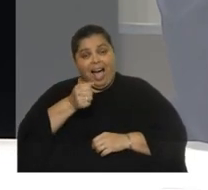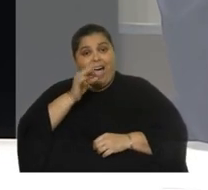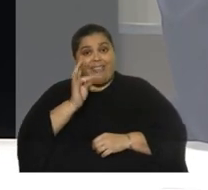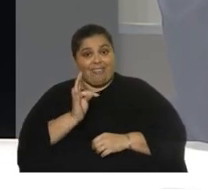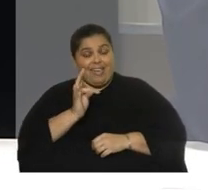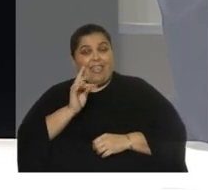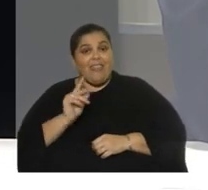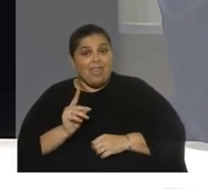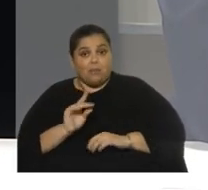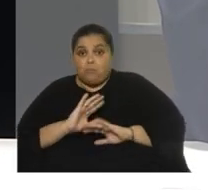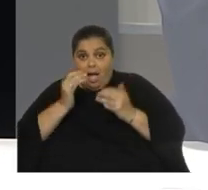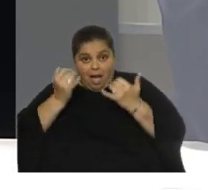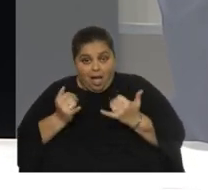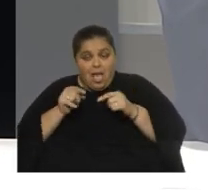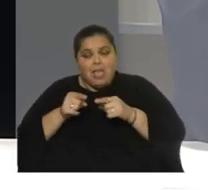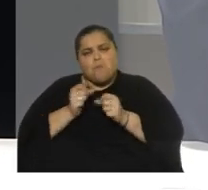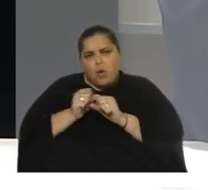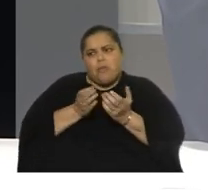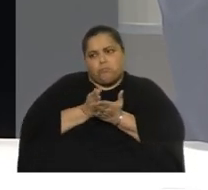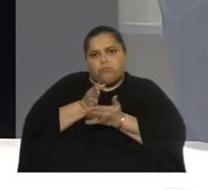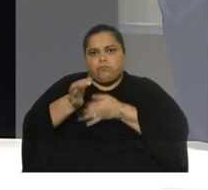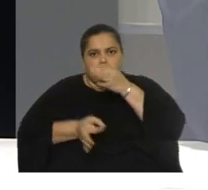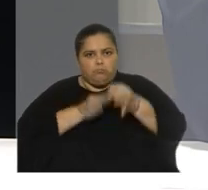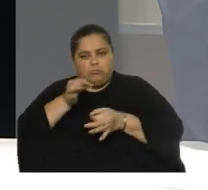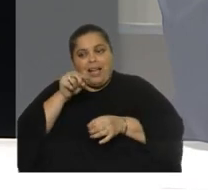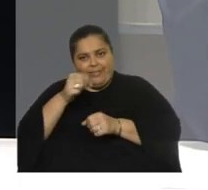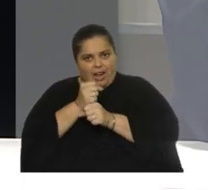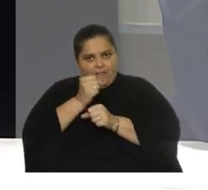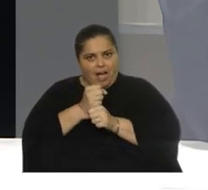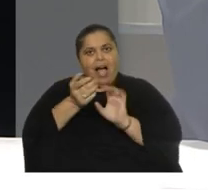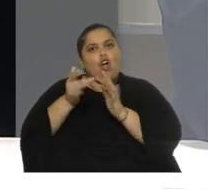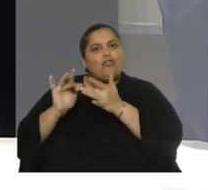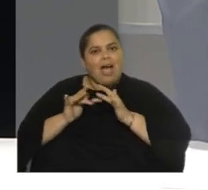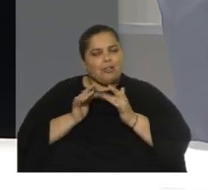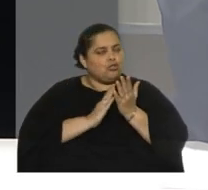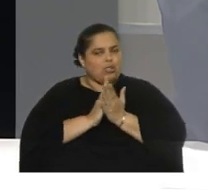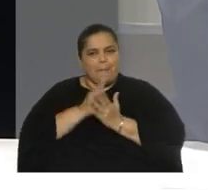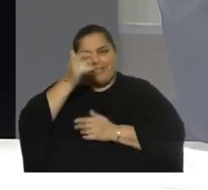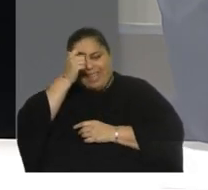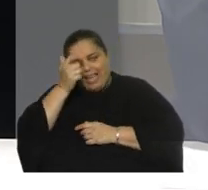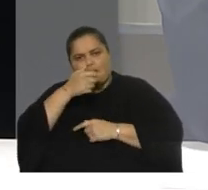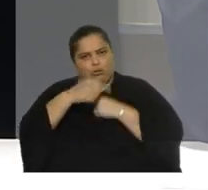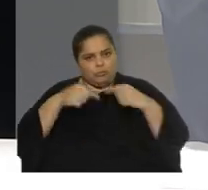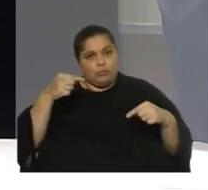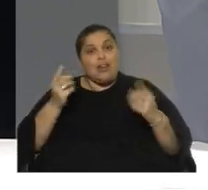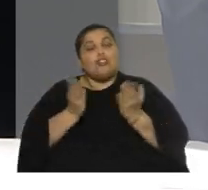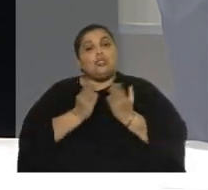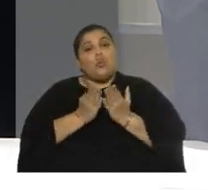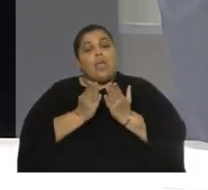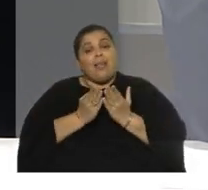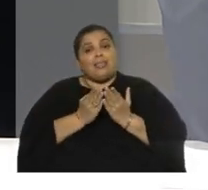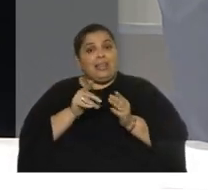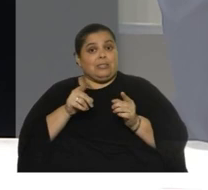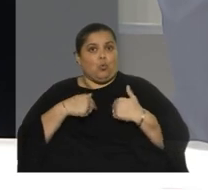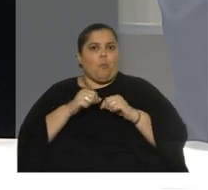hasta el nivel del asesoramiento y han trabajado y están en contacto permanente con los técnicos los estudiantes uno